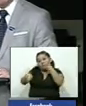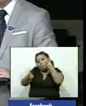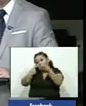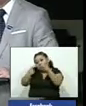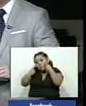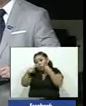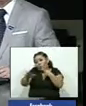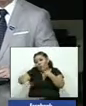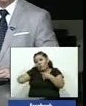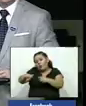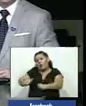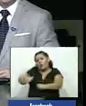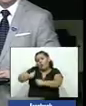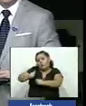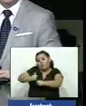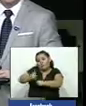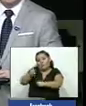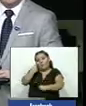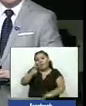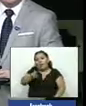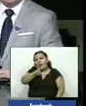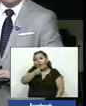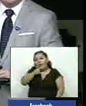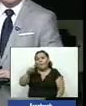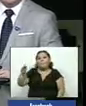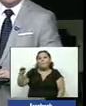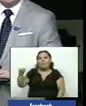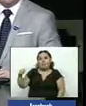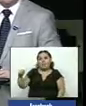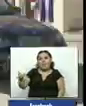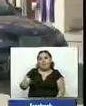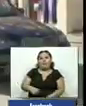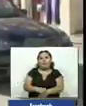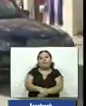base estadounidense de Guantánamo Miguel Díaz-Canel habló del embargo